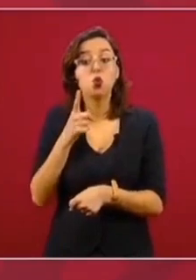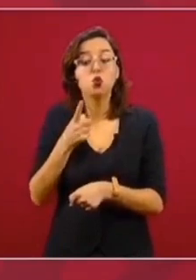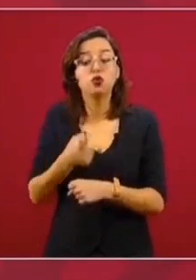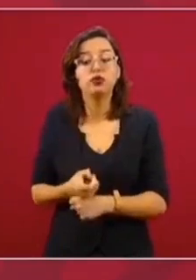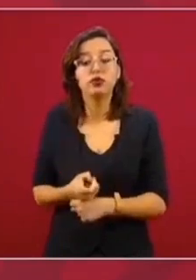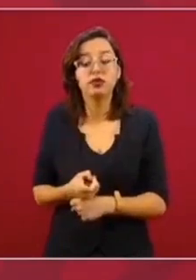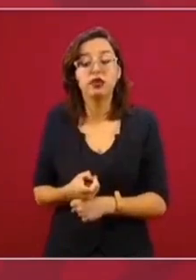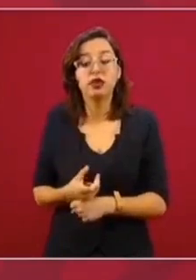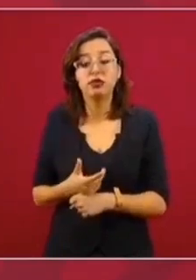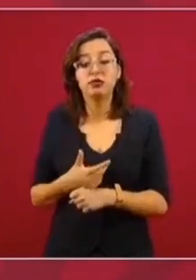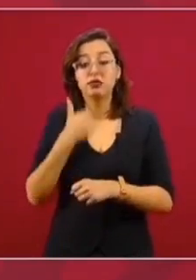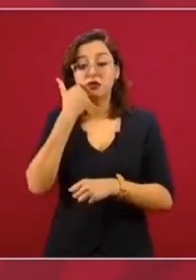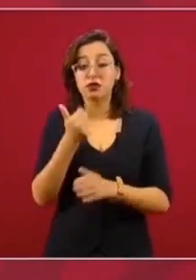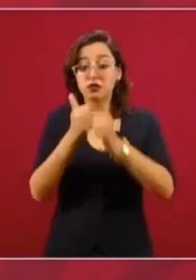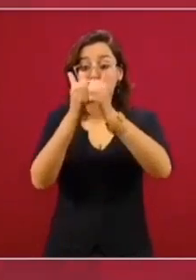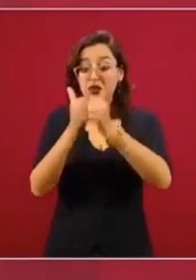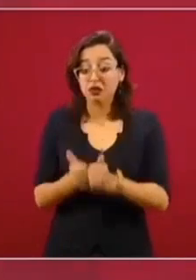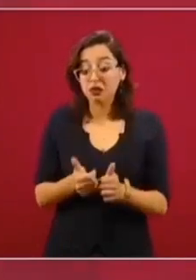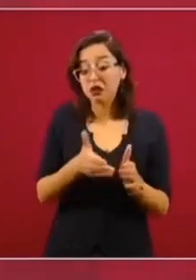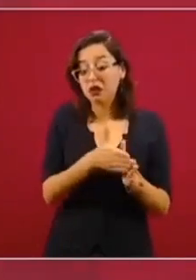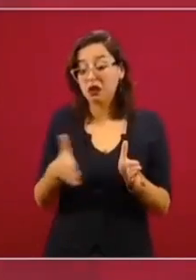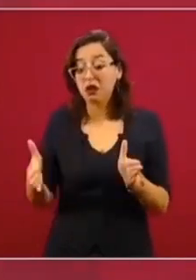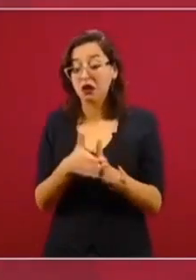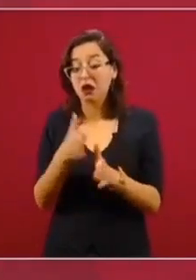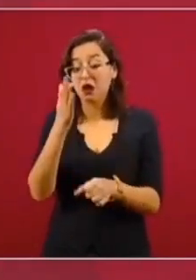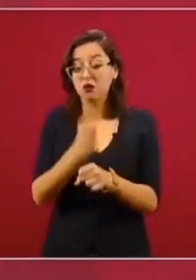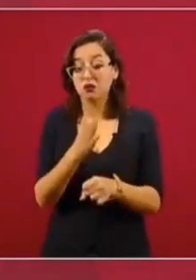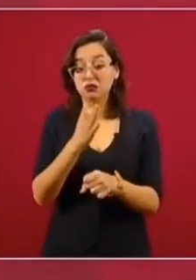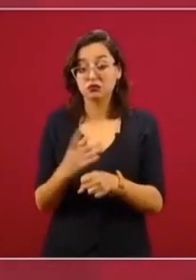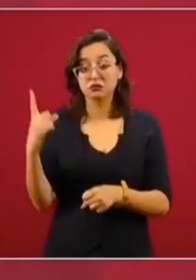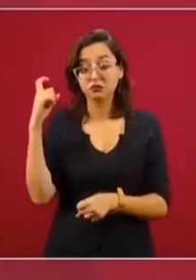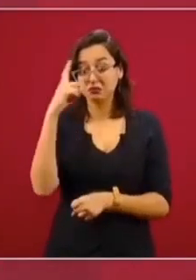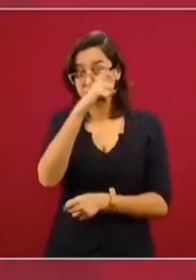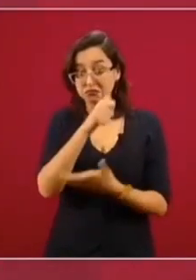en estos días difíciles